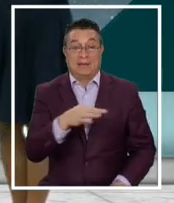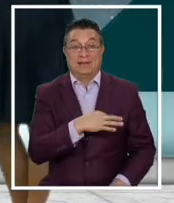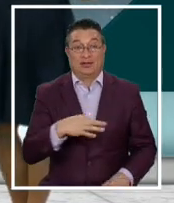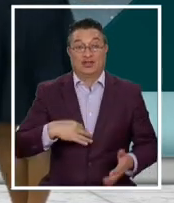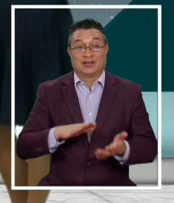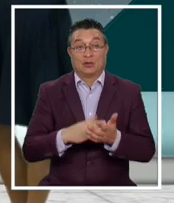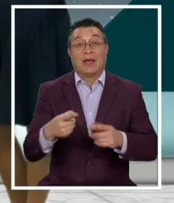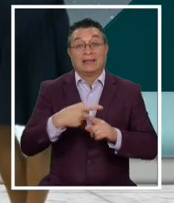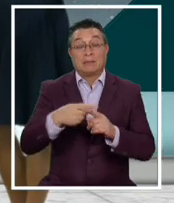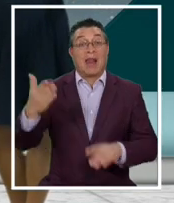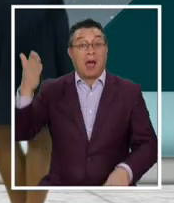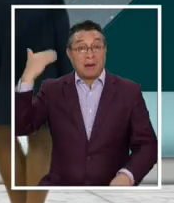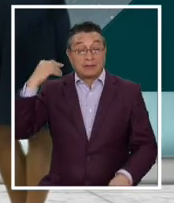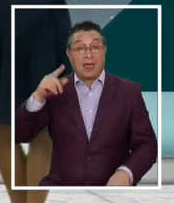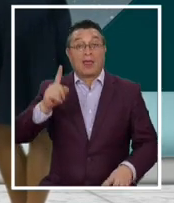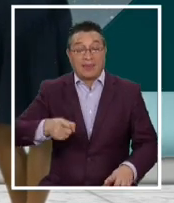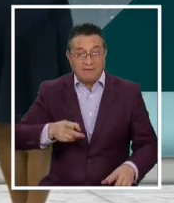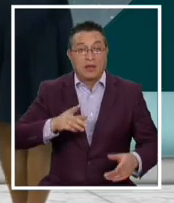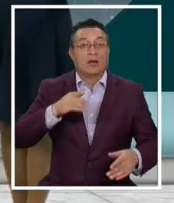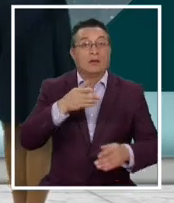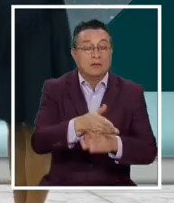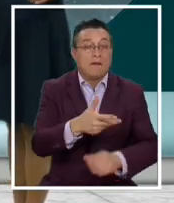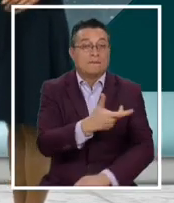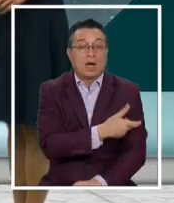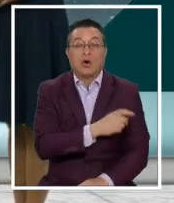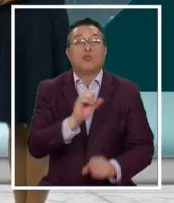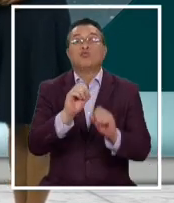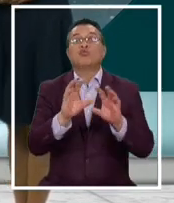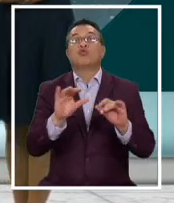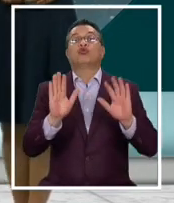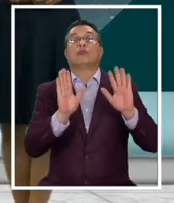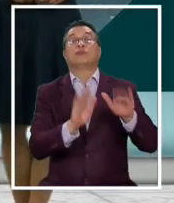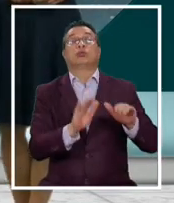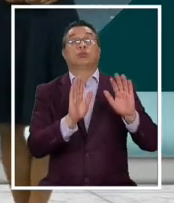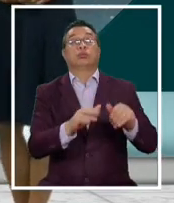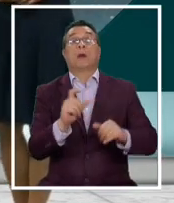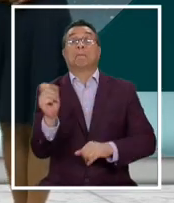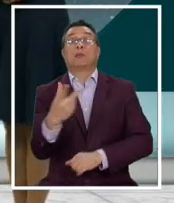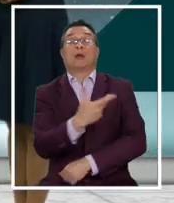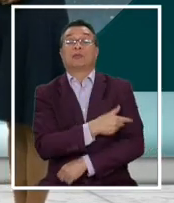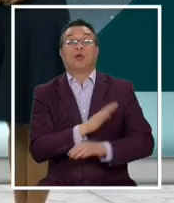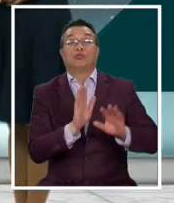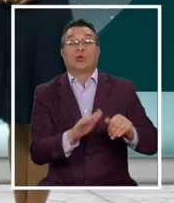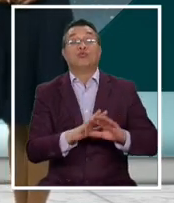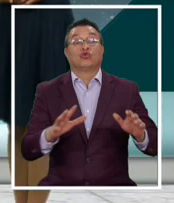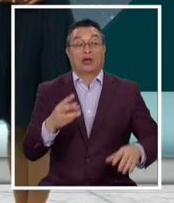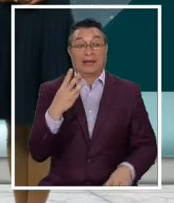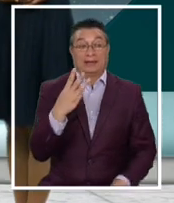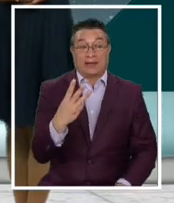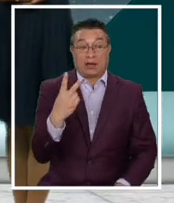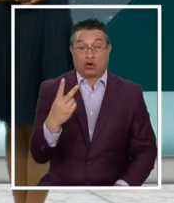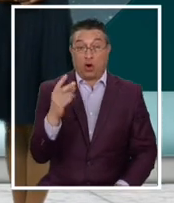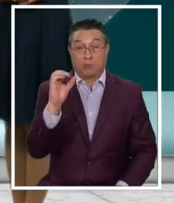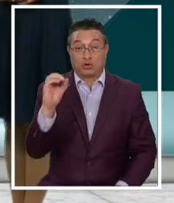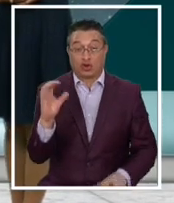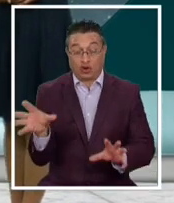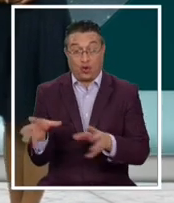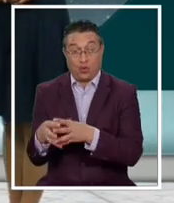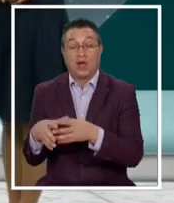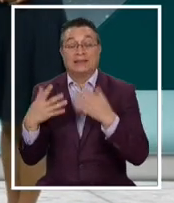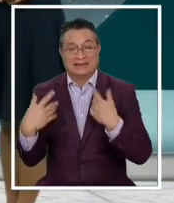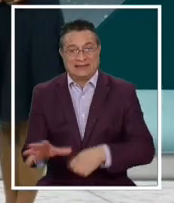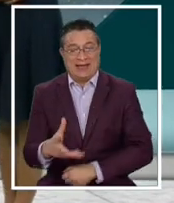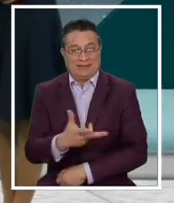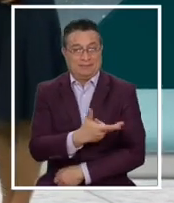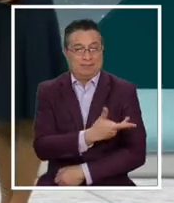vacunar la semana pasada. Y hay un porcentaje importante que no lo ha hecho. Que aún no va por su primera dosis. Un 32% de ese grupo se ha